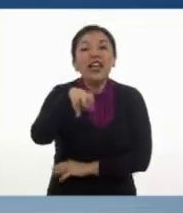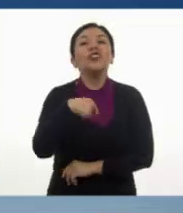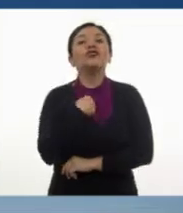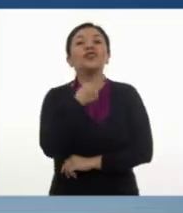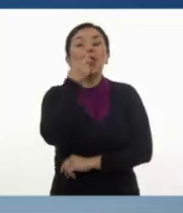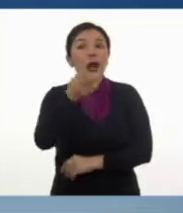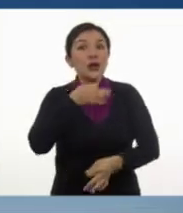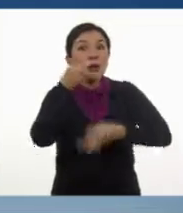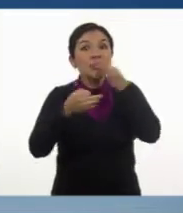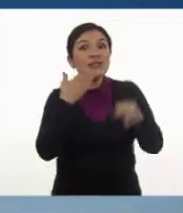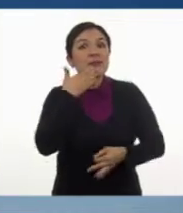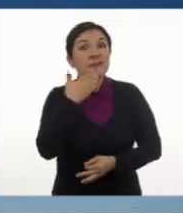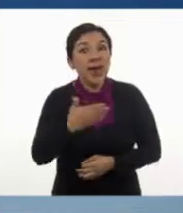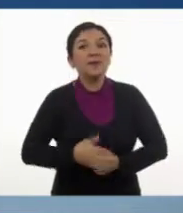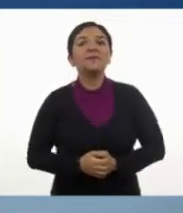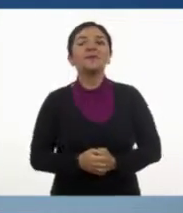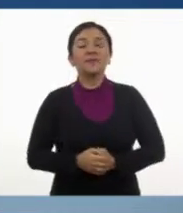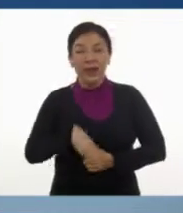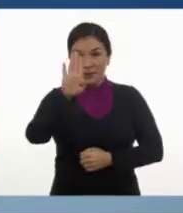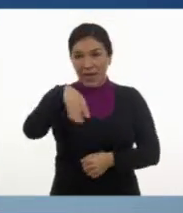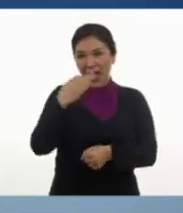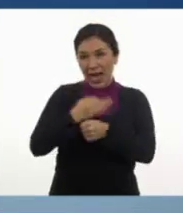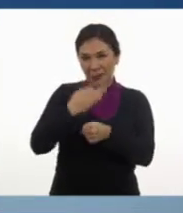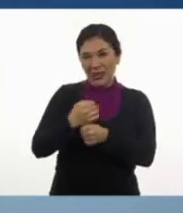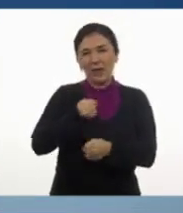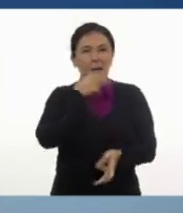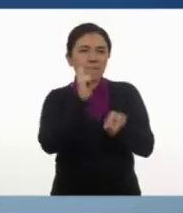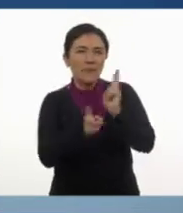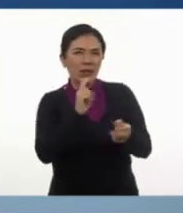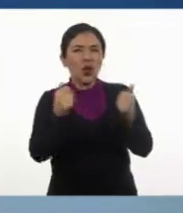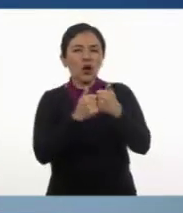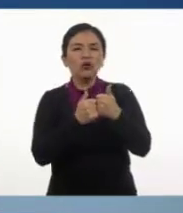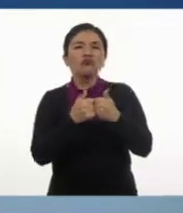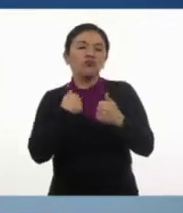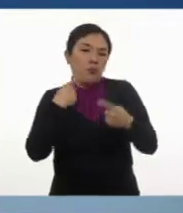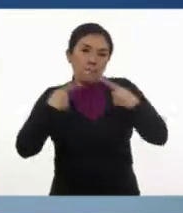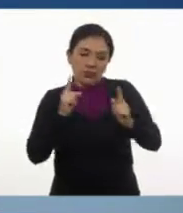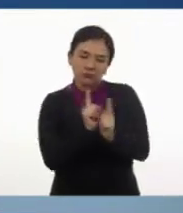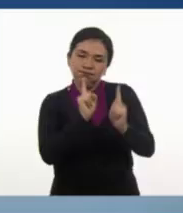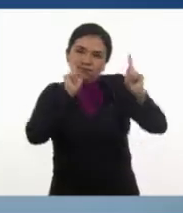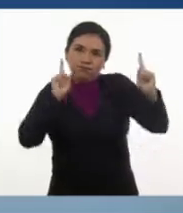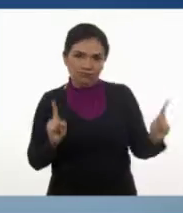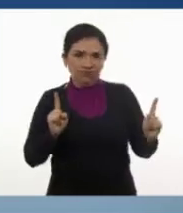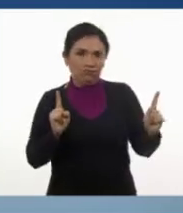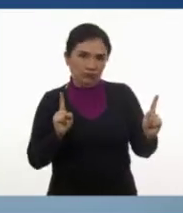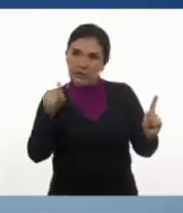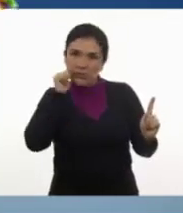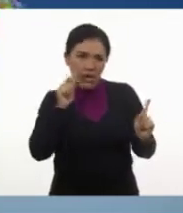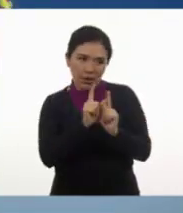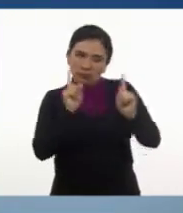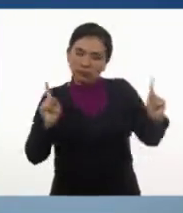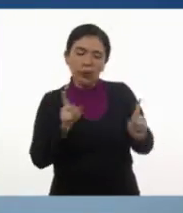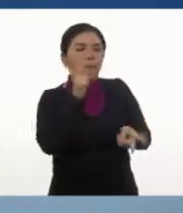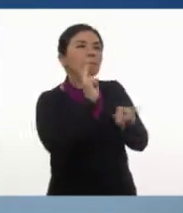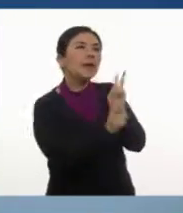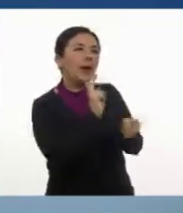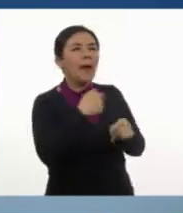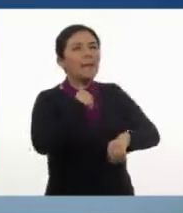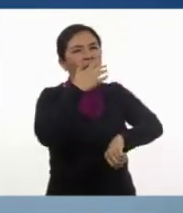sí, le tenemos buenas noticias, maestra. Ahorita que platiqué con sana distancia, desde luego, con